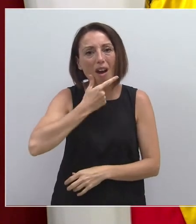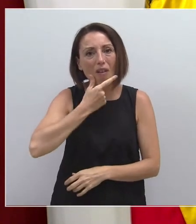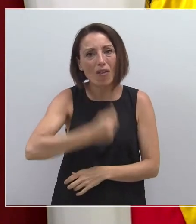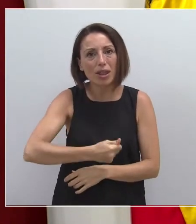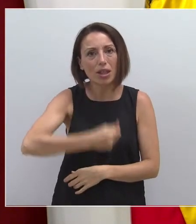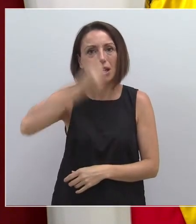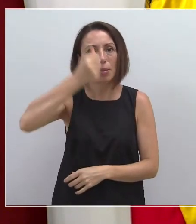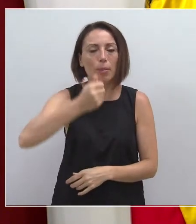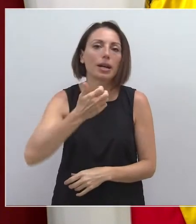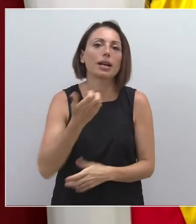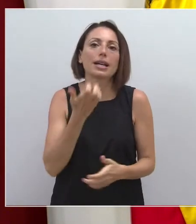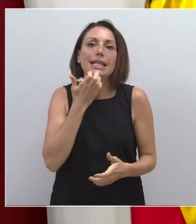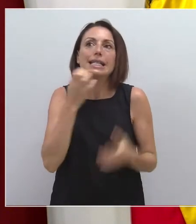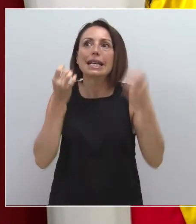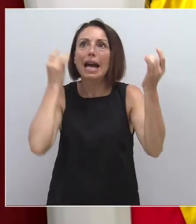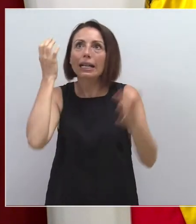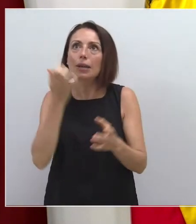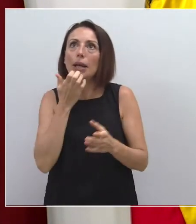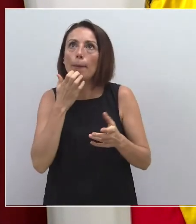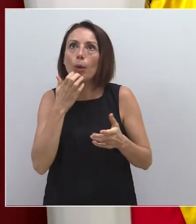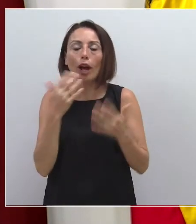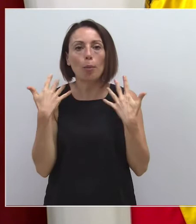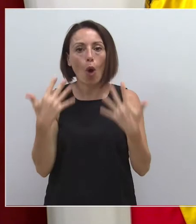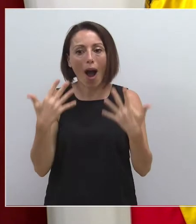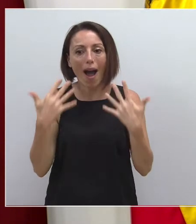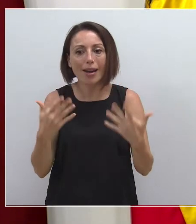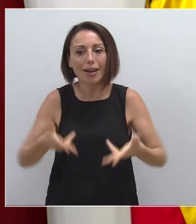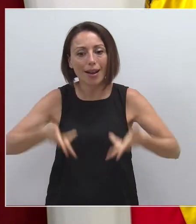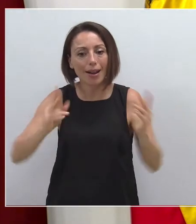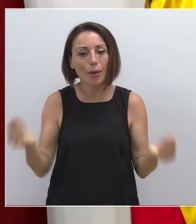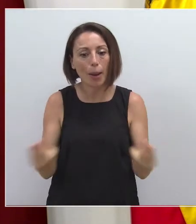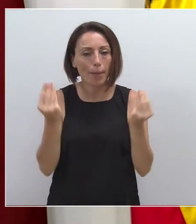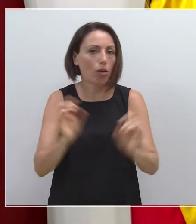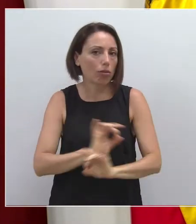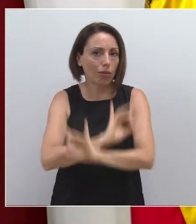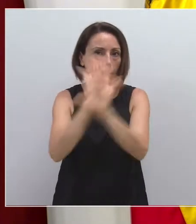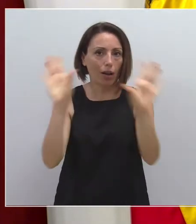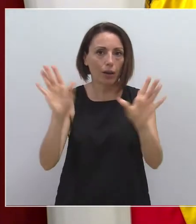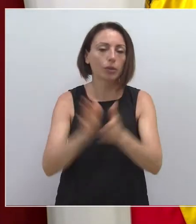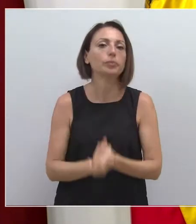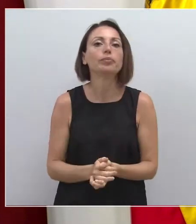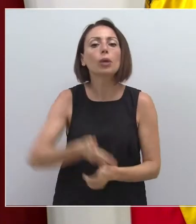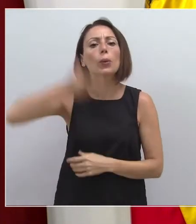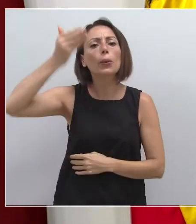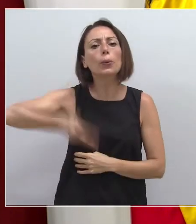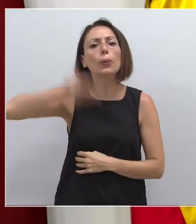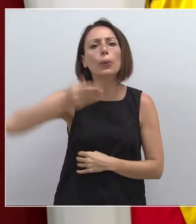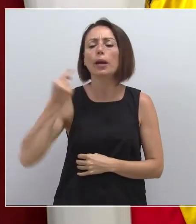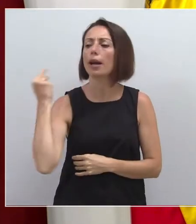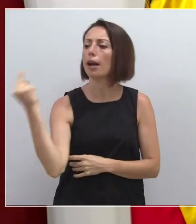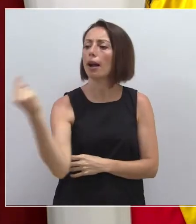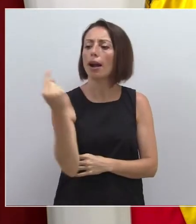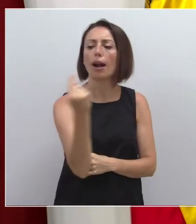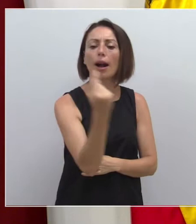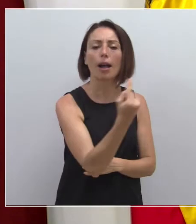elevado que si las actividades se realizan al aire libre. Eso está claro. Por lo tanto, importante que cada uno de